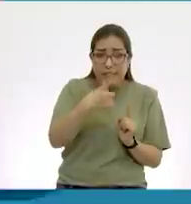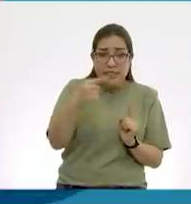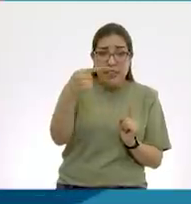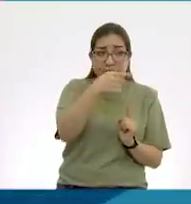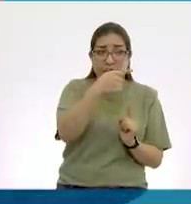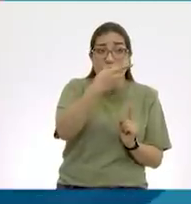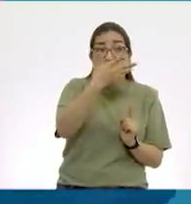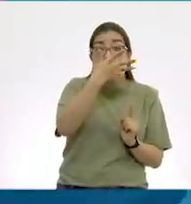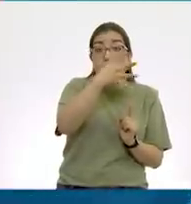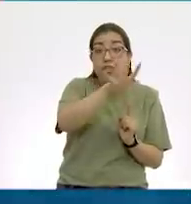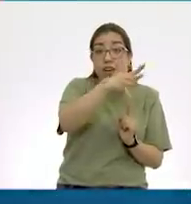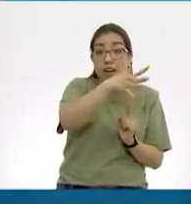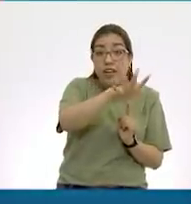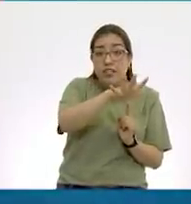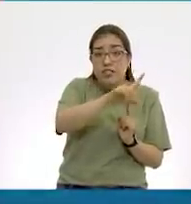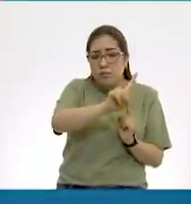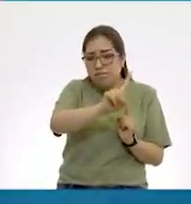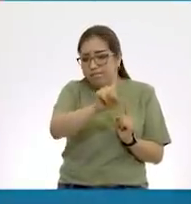cuántos minutos.